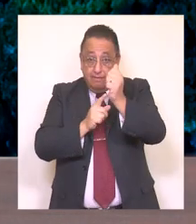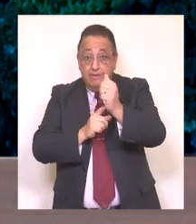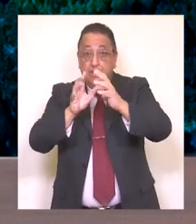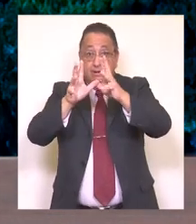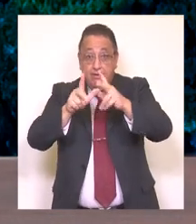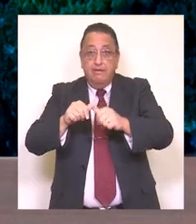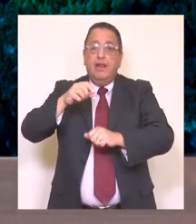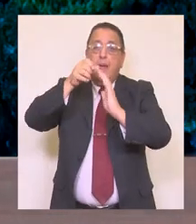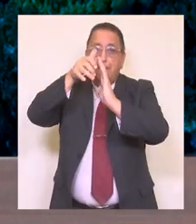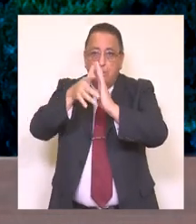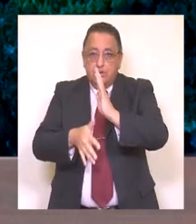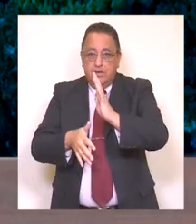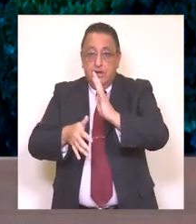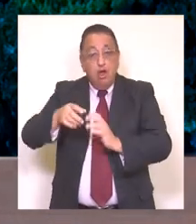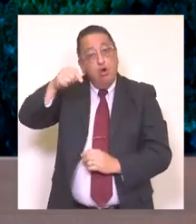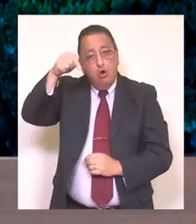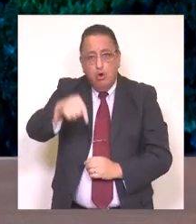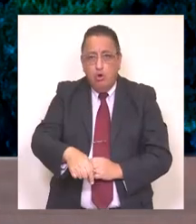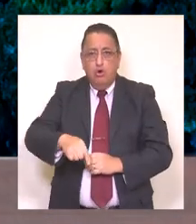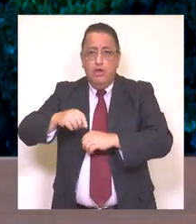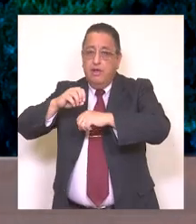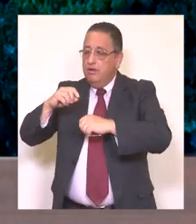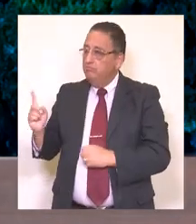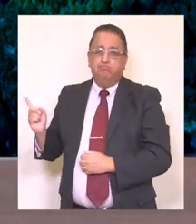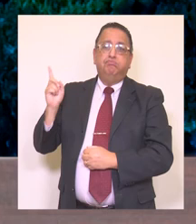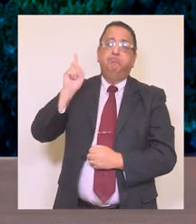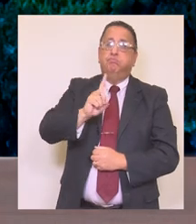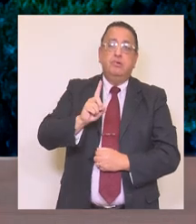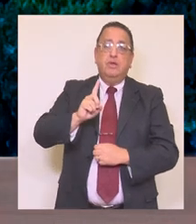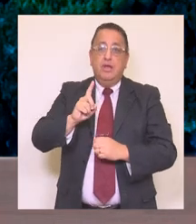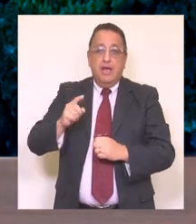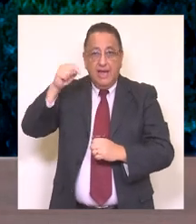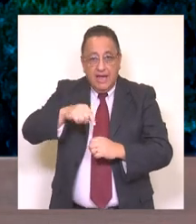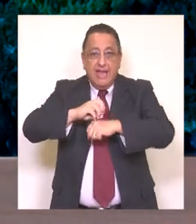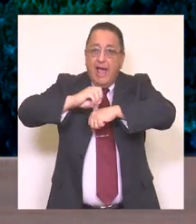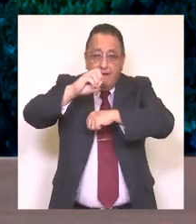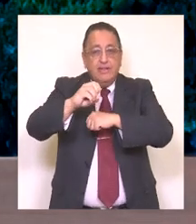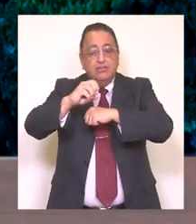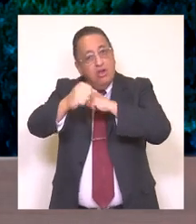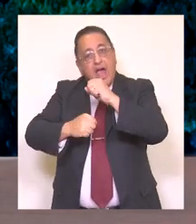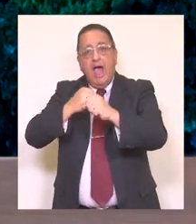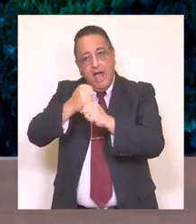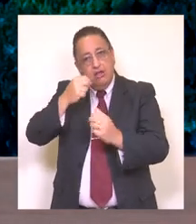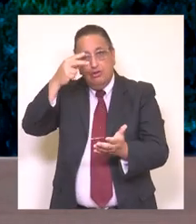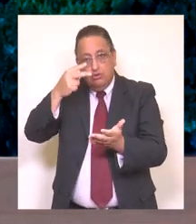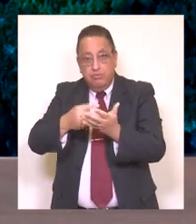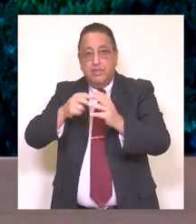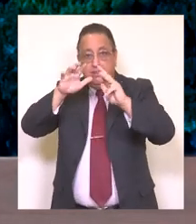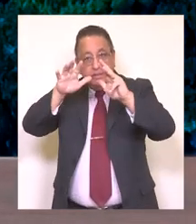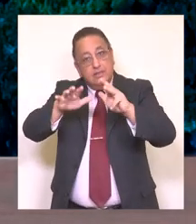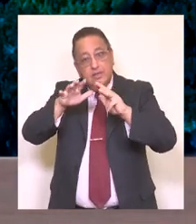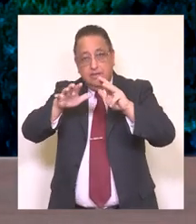Molchén. Hoy, vengo a dar cuenta pública de nuestra gestión municipal realizada durante el año